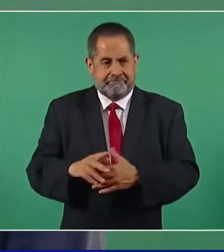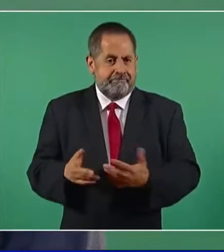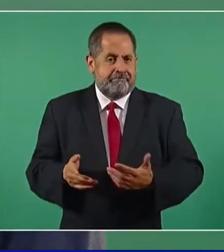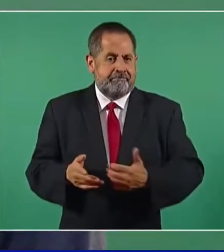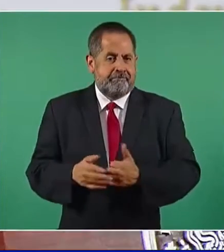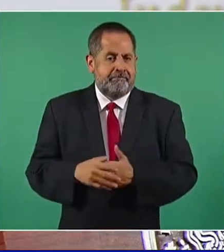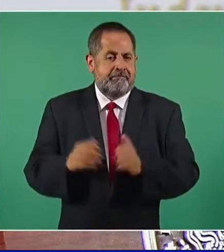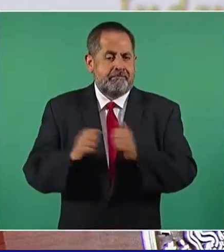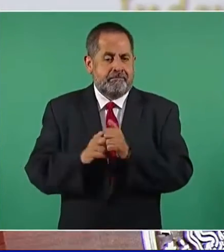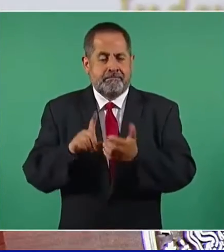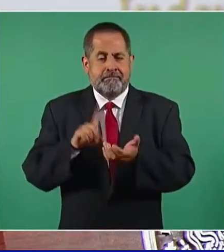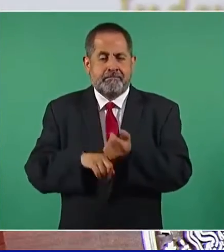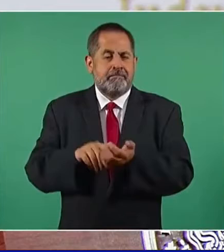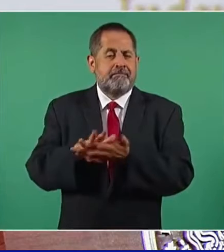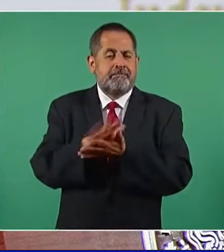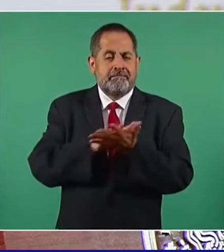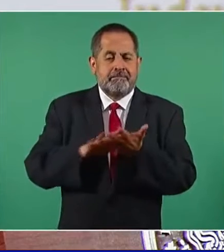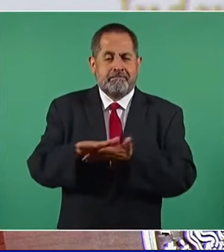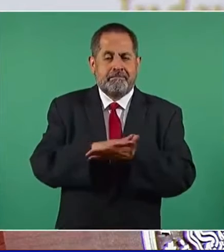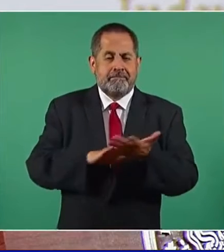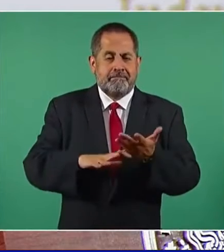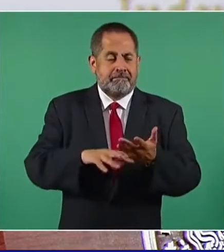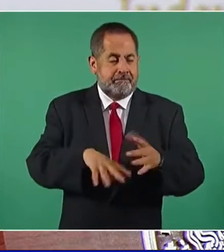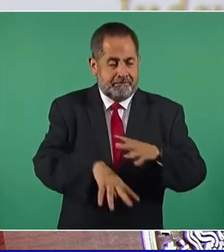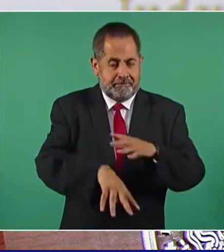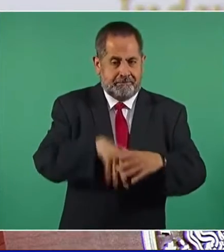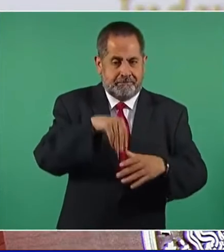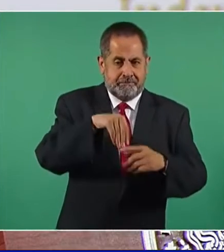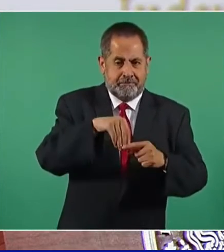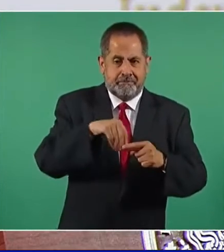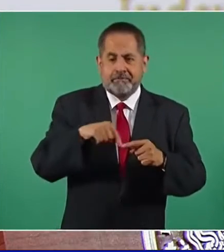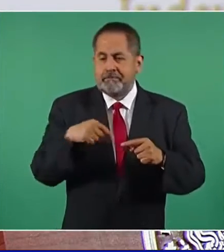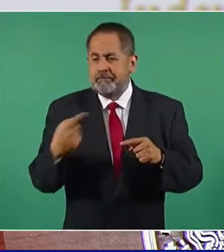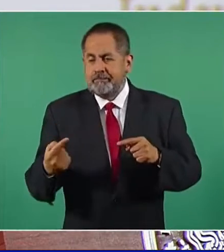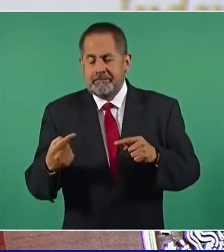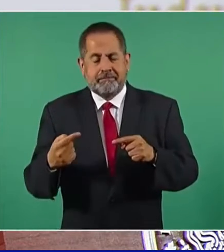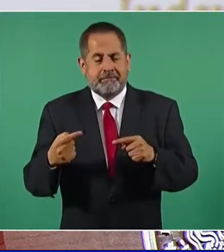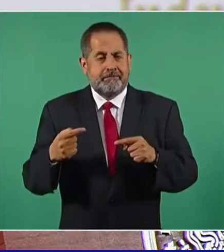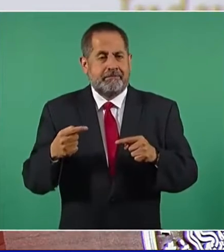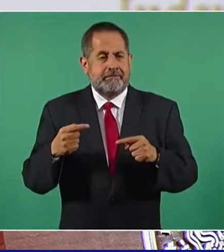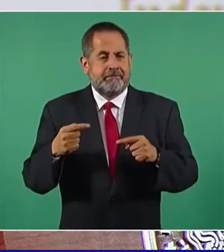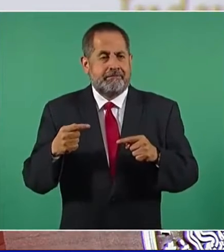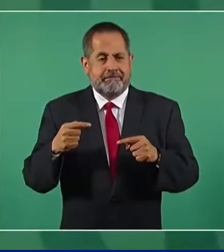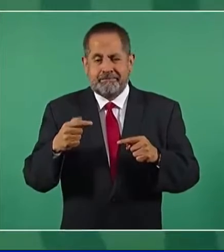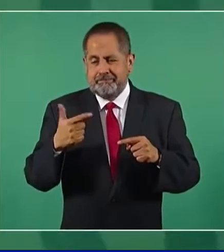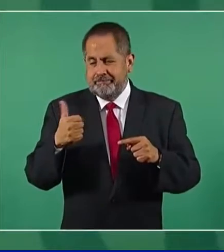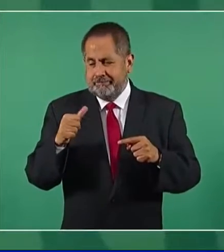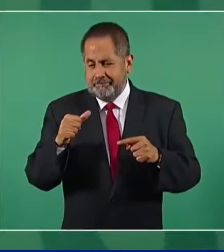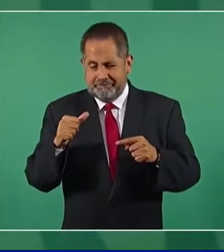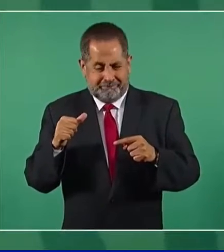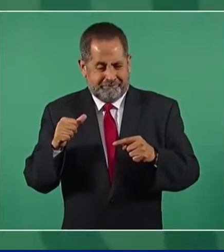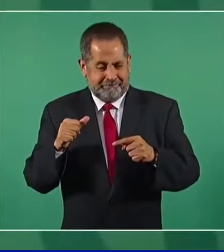con gas y se tuviese que quemar gas como nunca se había quemado.